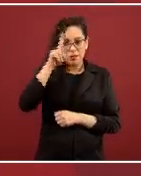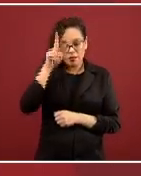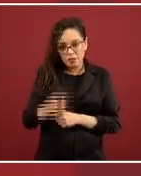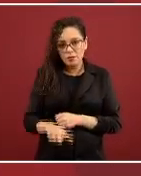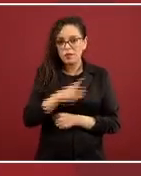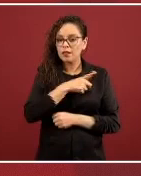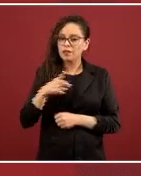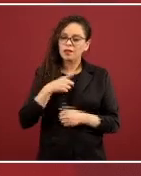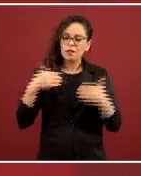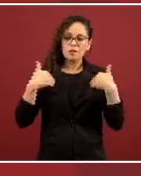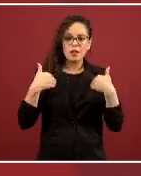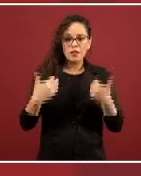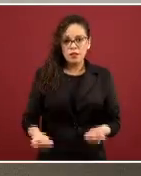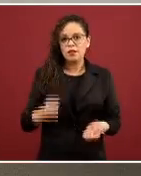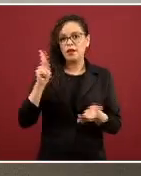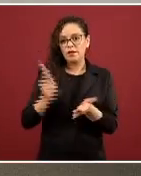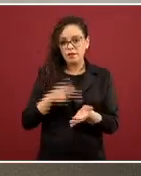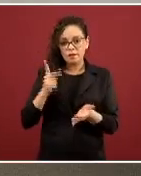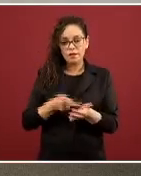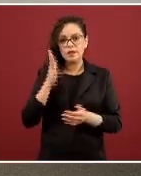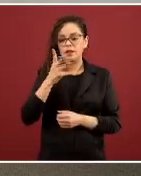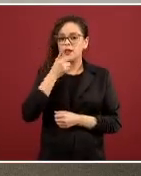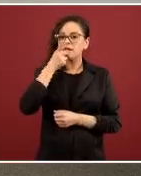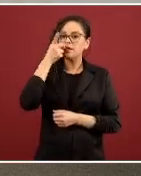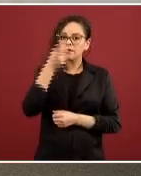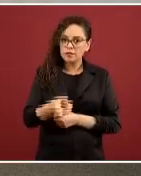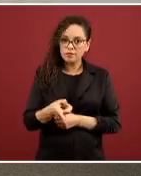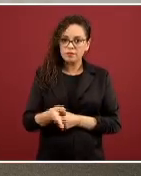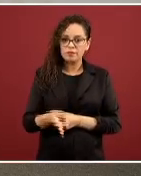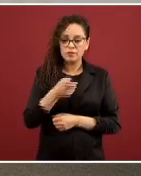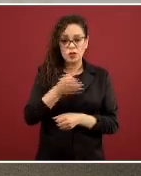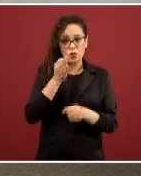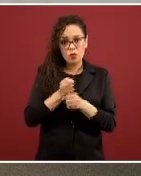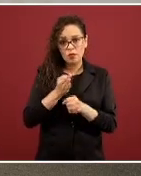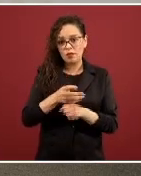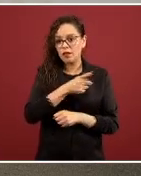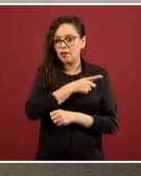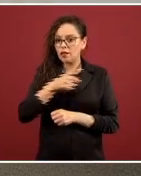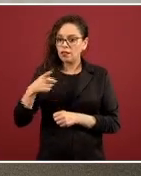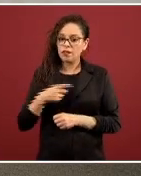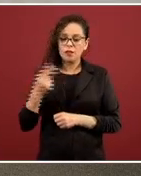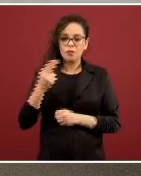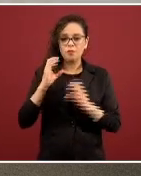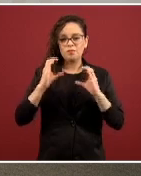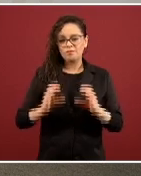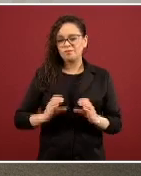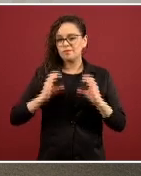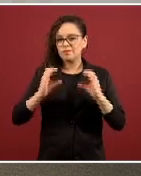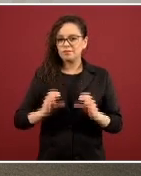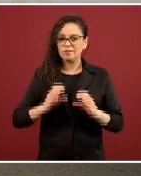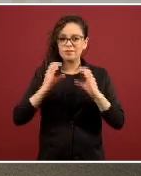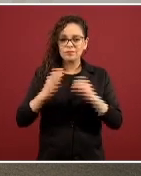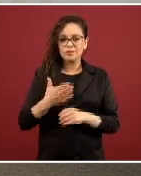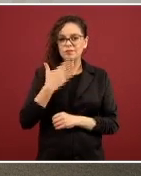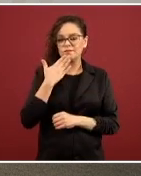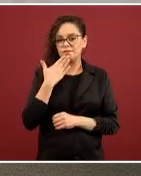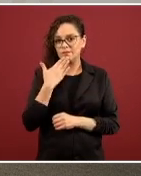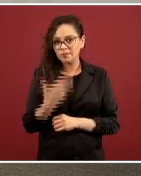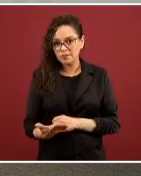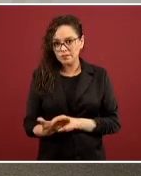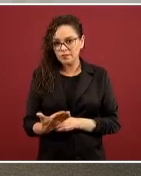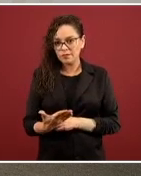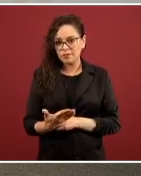explicado innumerables veces. Es el momento, cuidamos muy detalladamente el momento